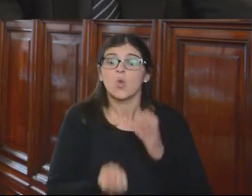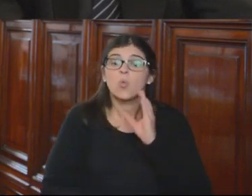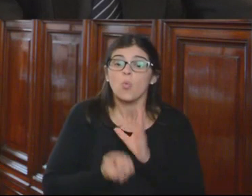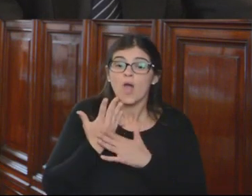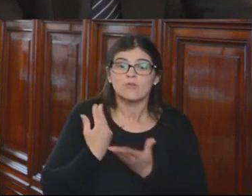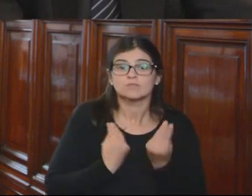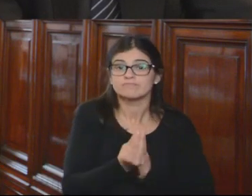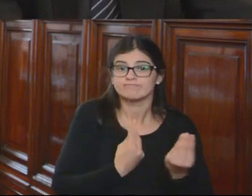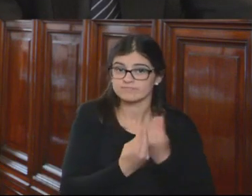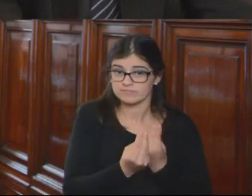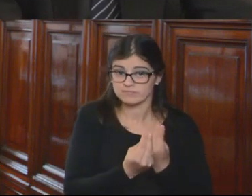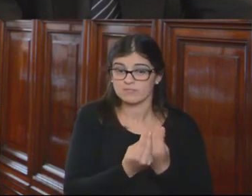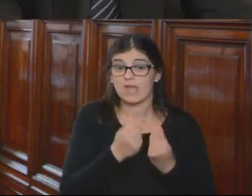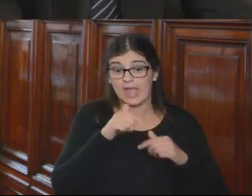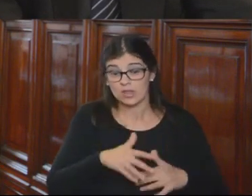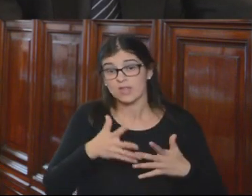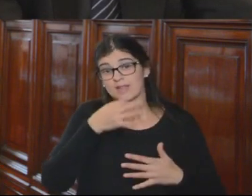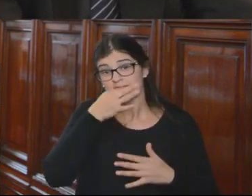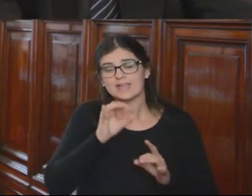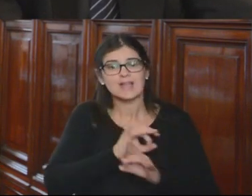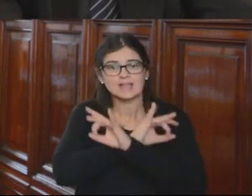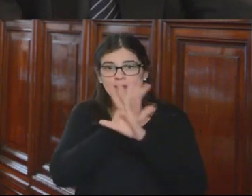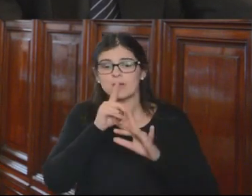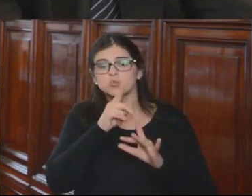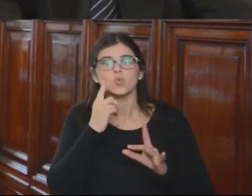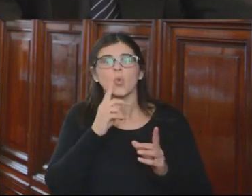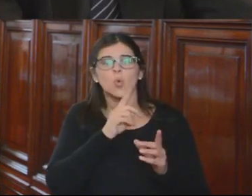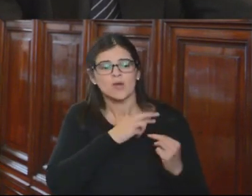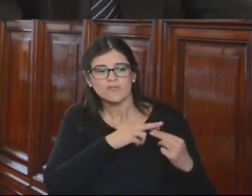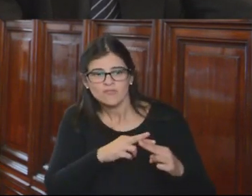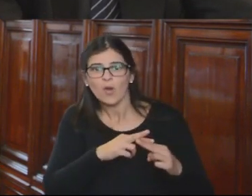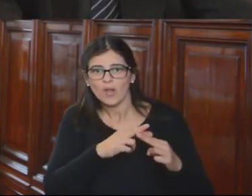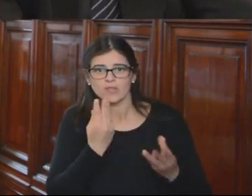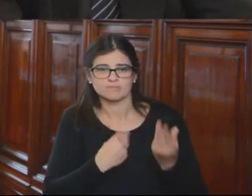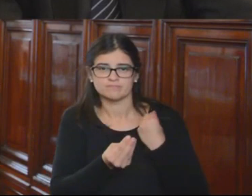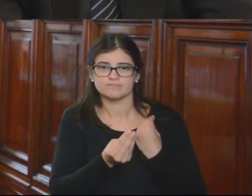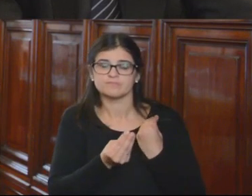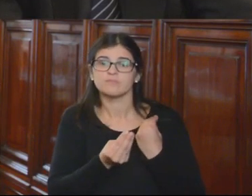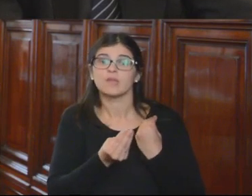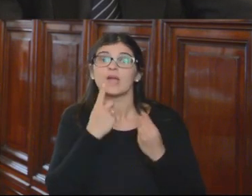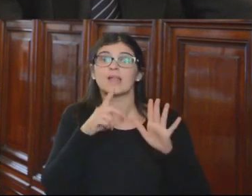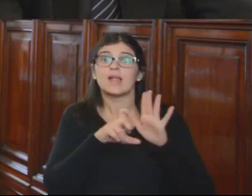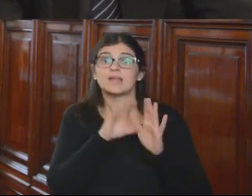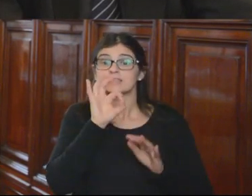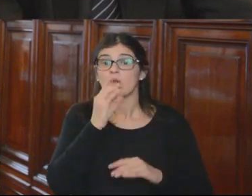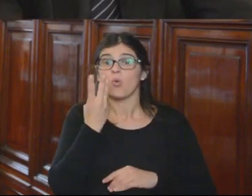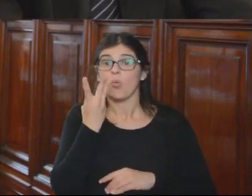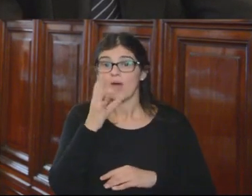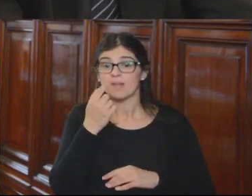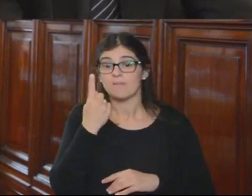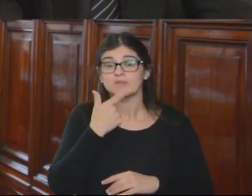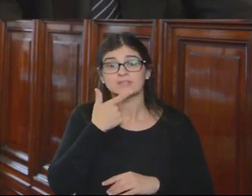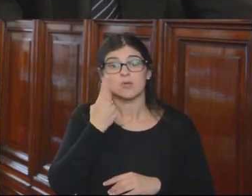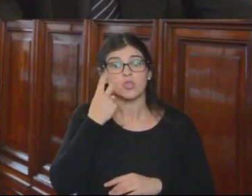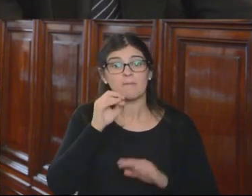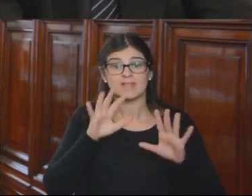servidores judiciales. Con esto, se establece claramente su transitoriedad. La Ley 040, del 1 de septiembre del